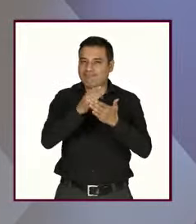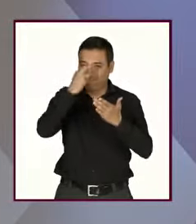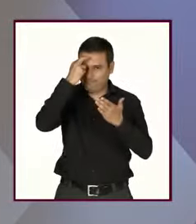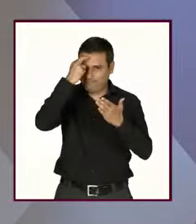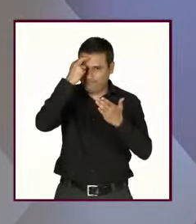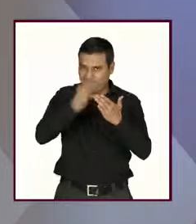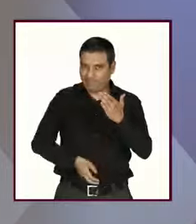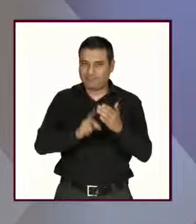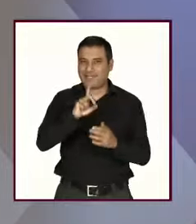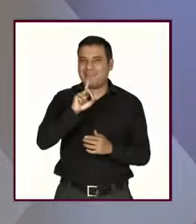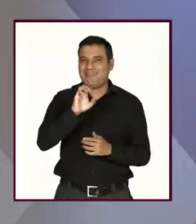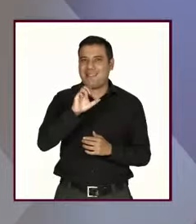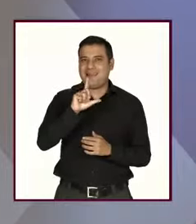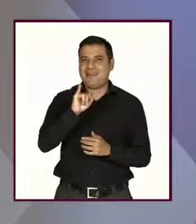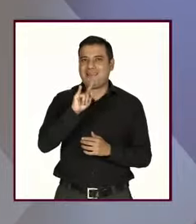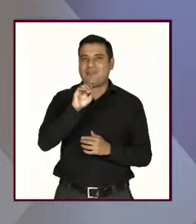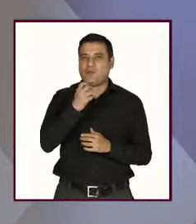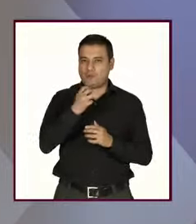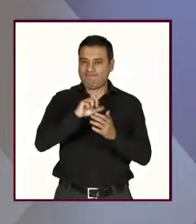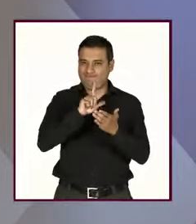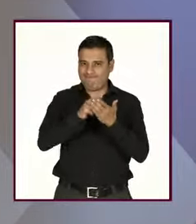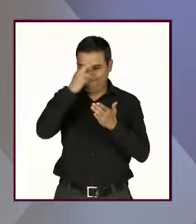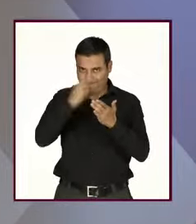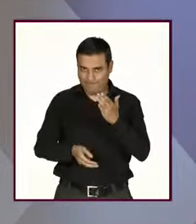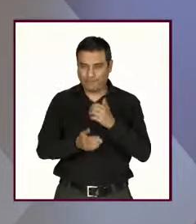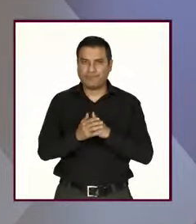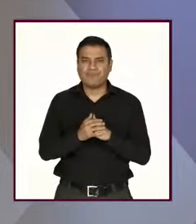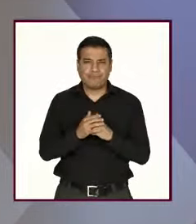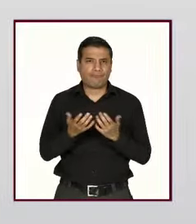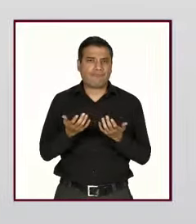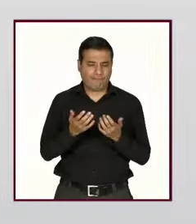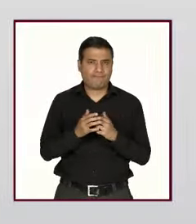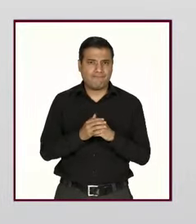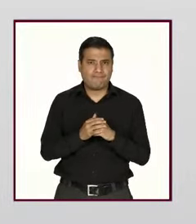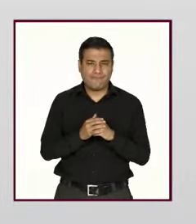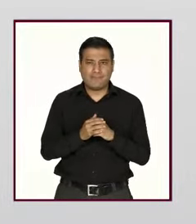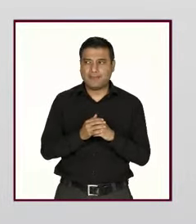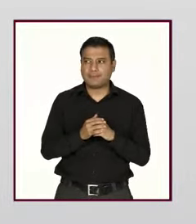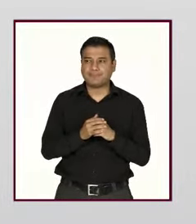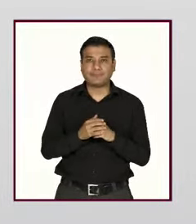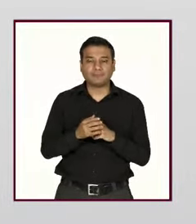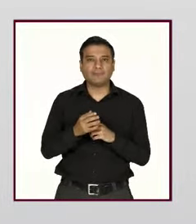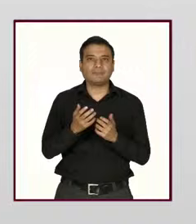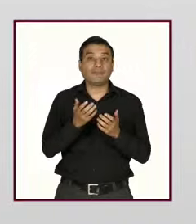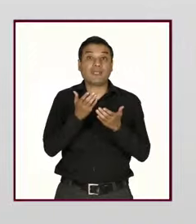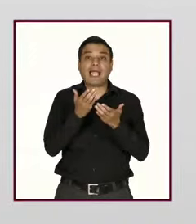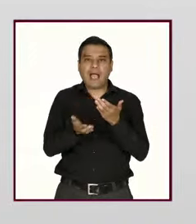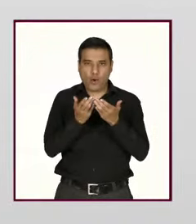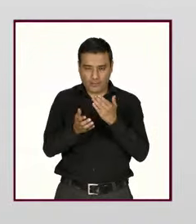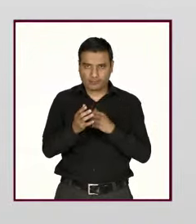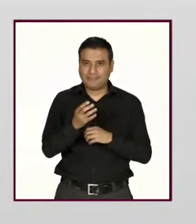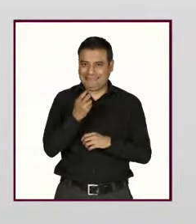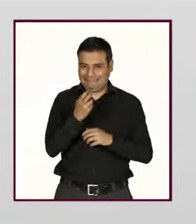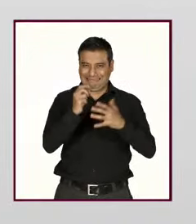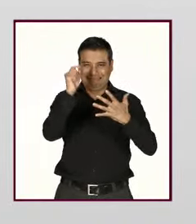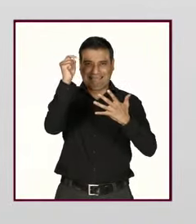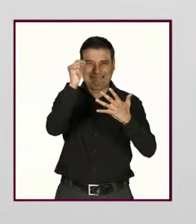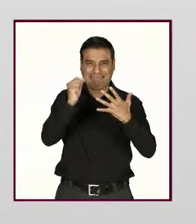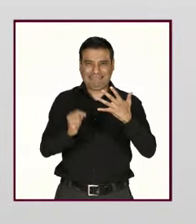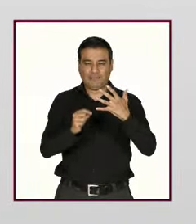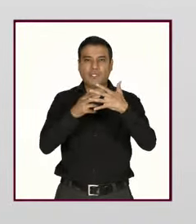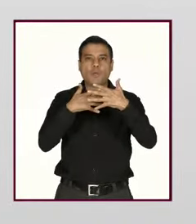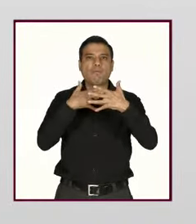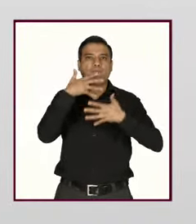En ese sentido, tenemos algunas acciones, prácticas y conductas que constituyen hoy día violencia digital y